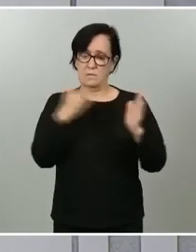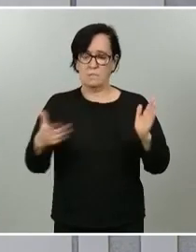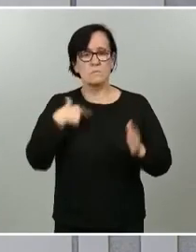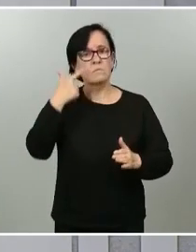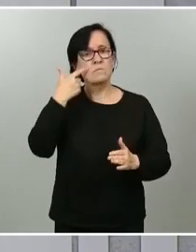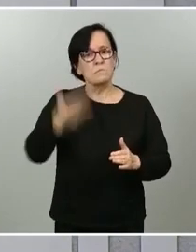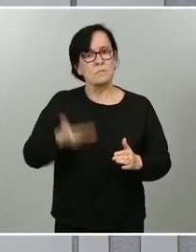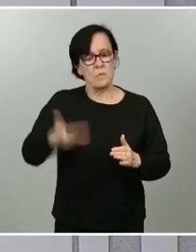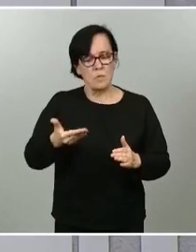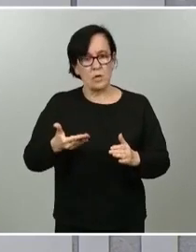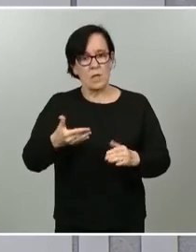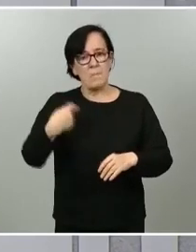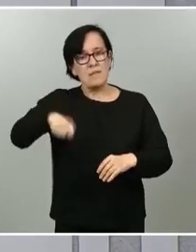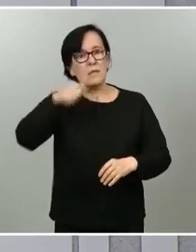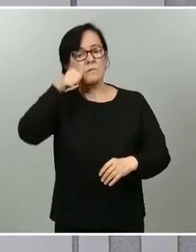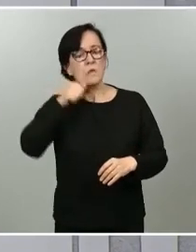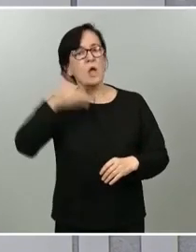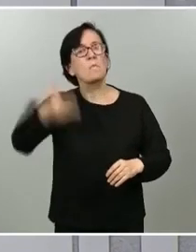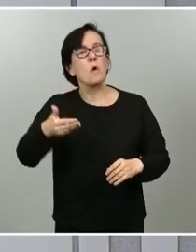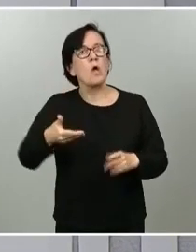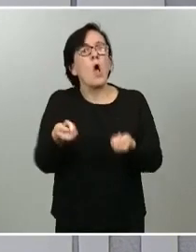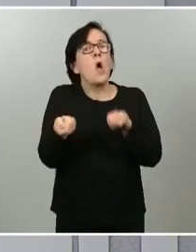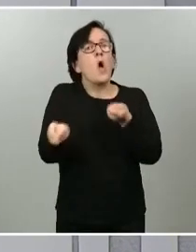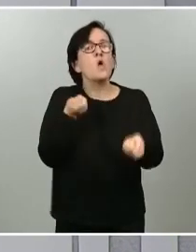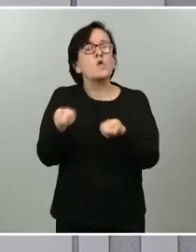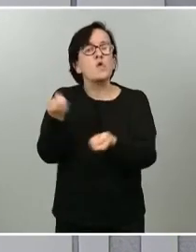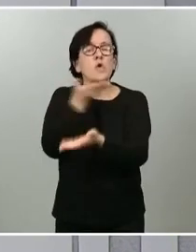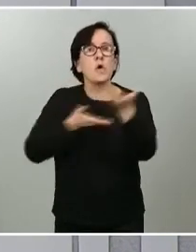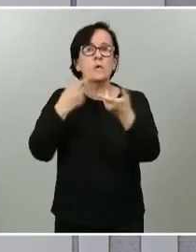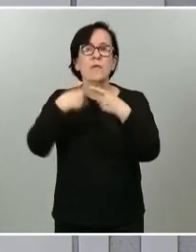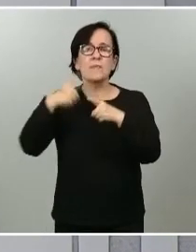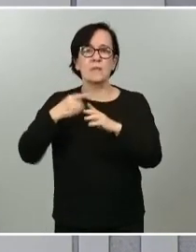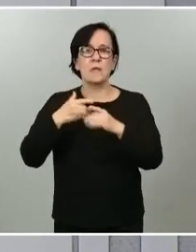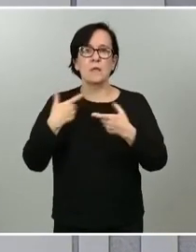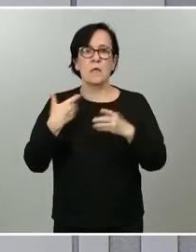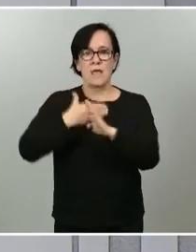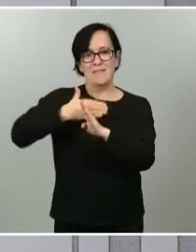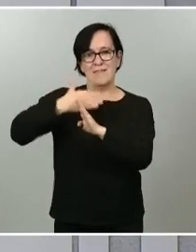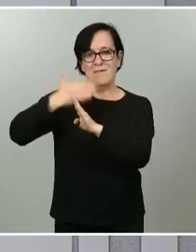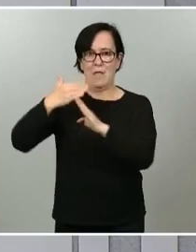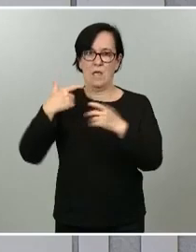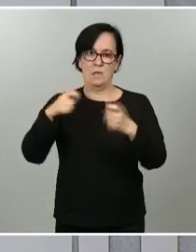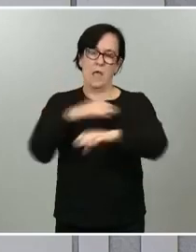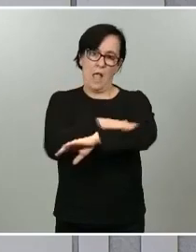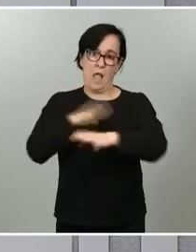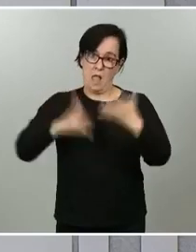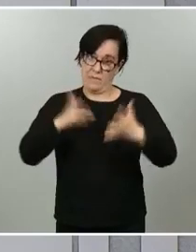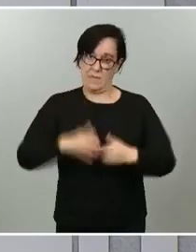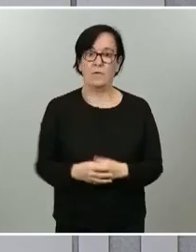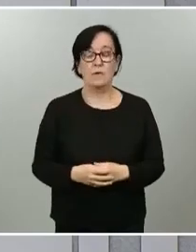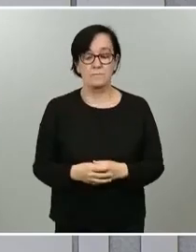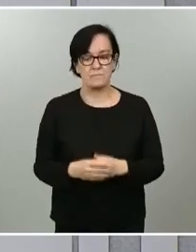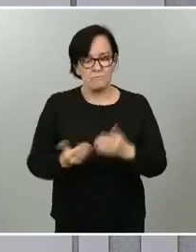presidente Sánchez le da a la coordinación entre los distintos niveles de la Administración. Y, de hecho, cada día